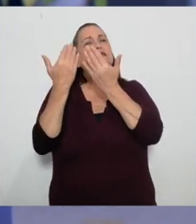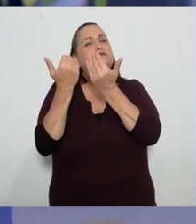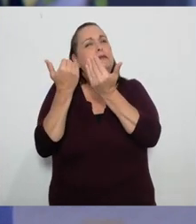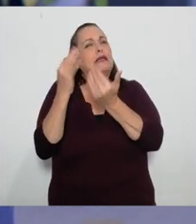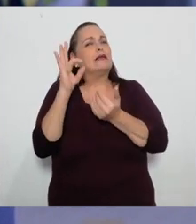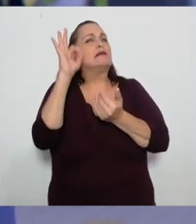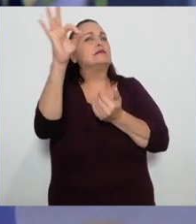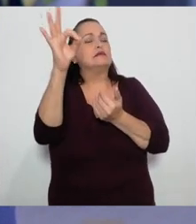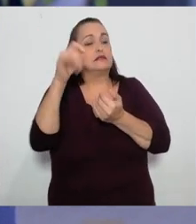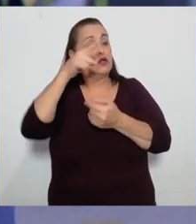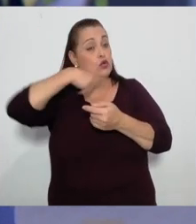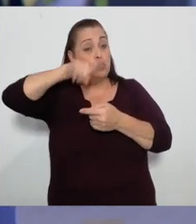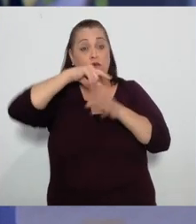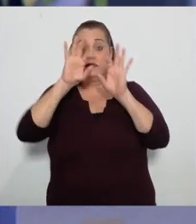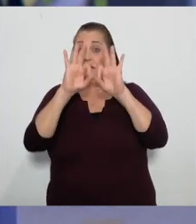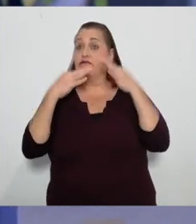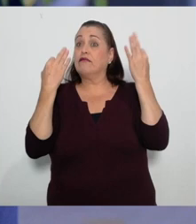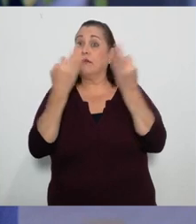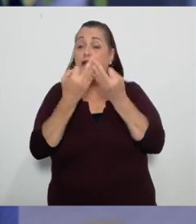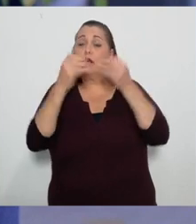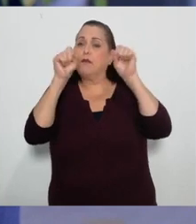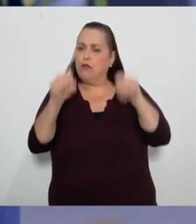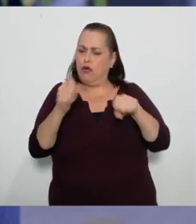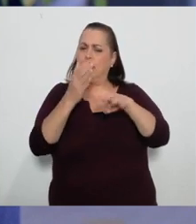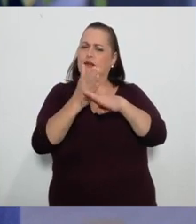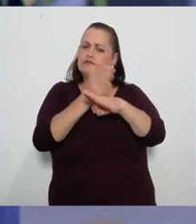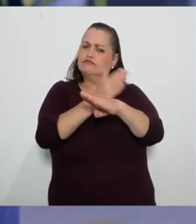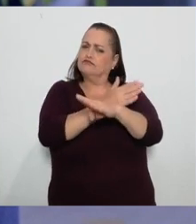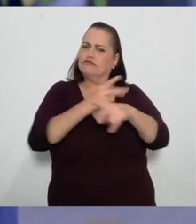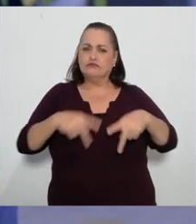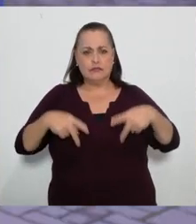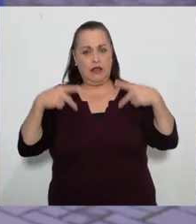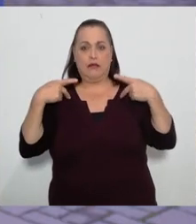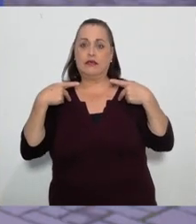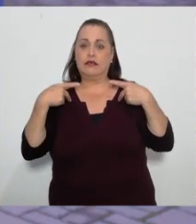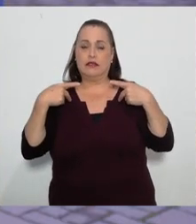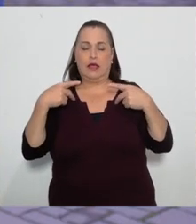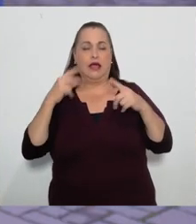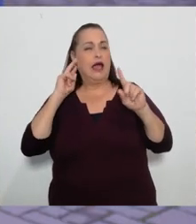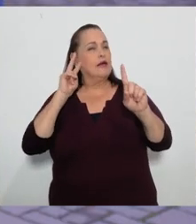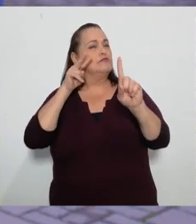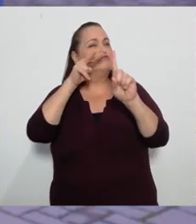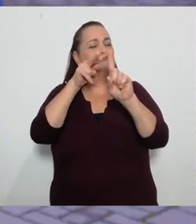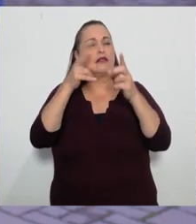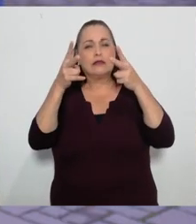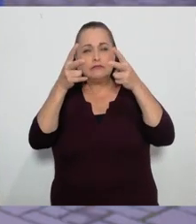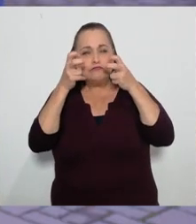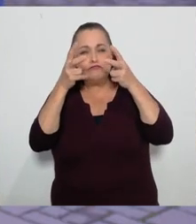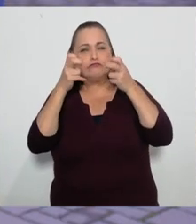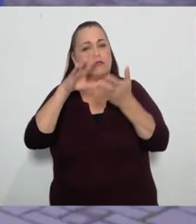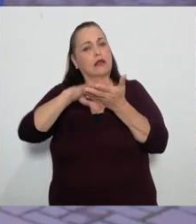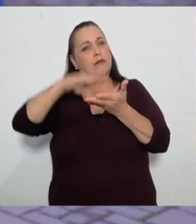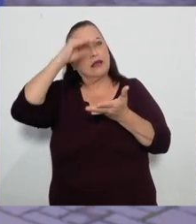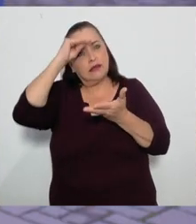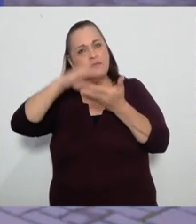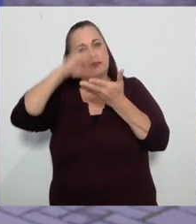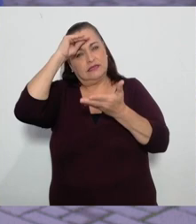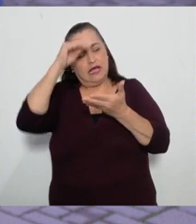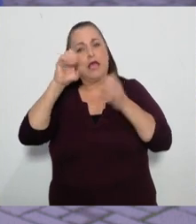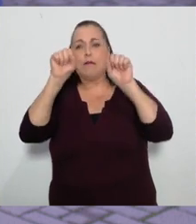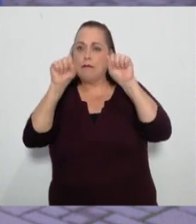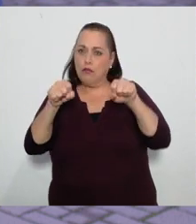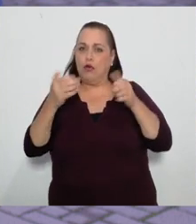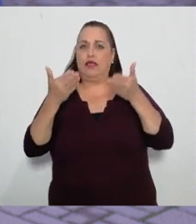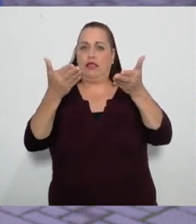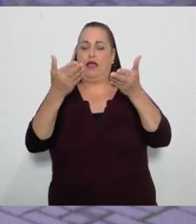la esperanza de que nuestras familias puedan progresar en la vida a través del conocimiento que solo puede dar